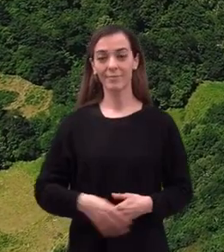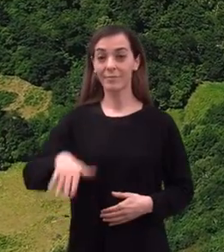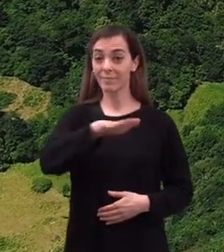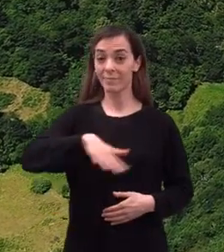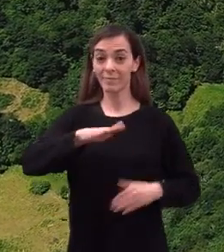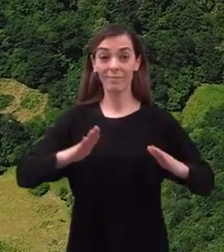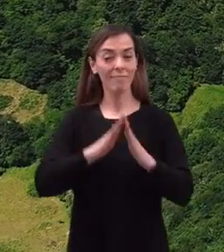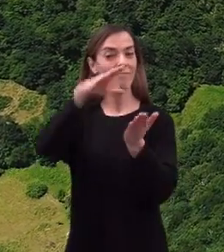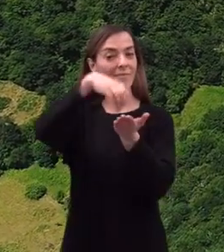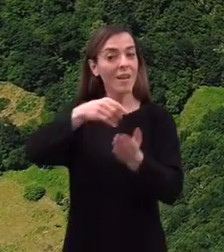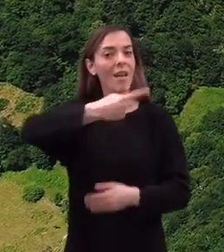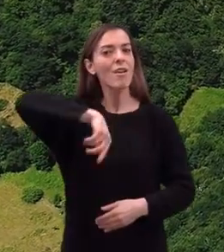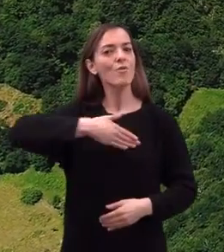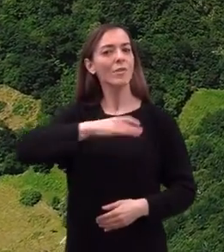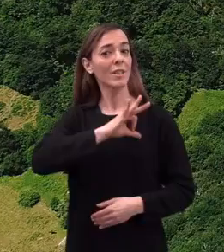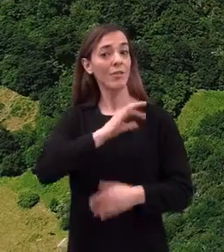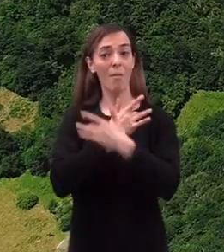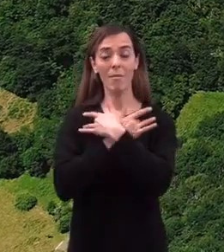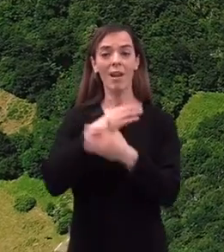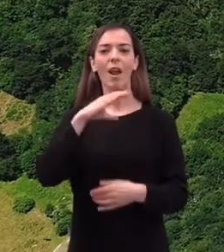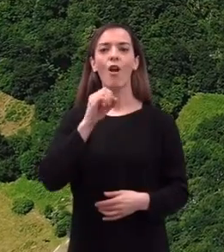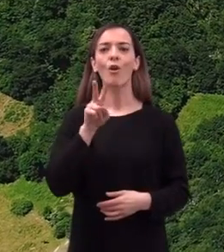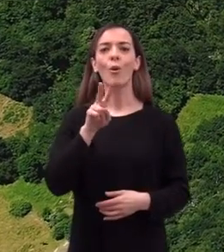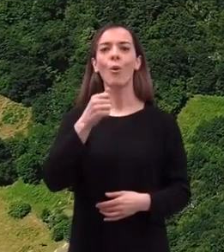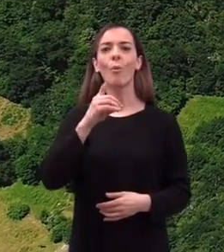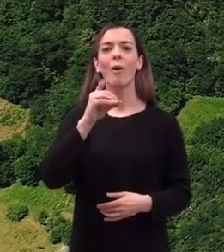El santuario de Nuestra Señora de Covadonga.